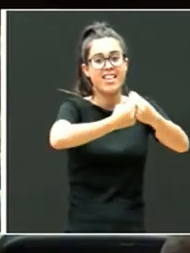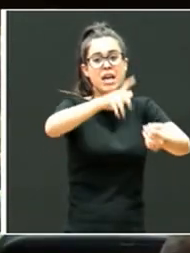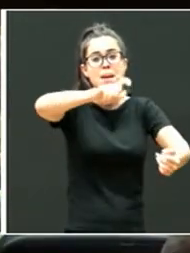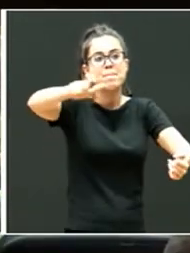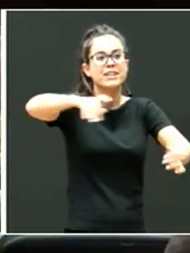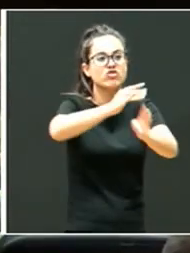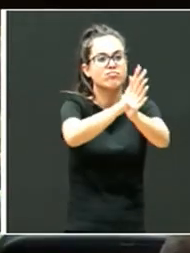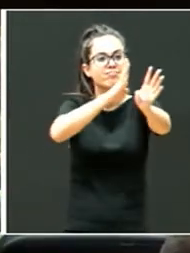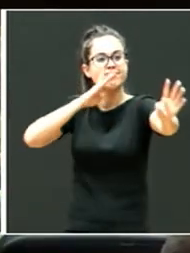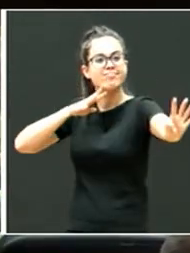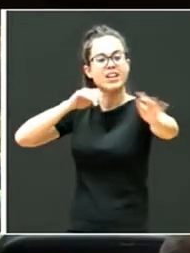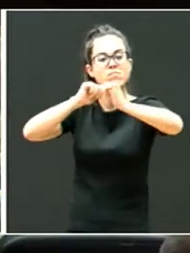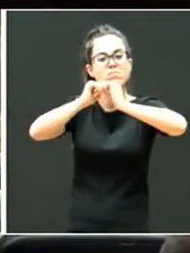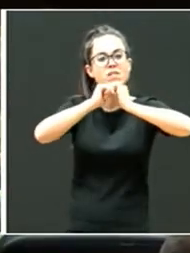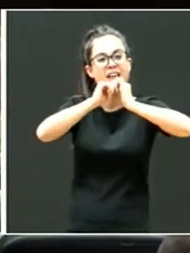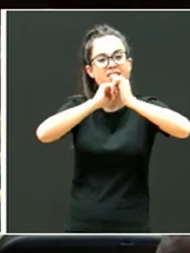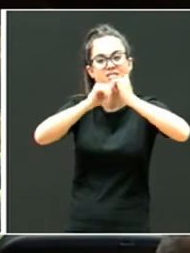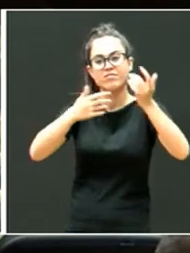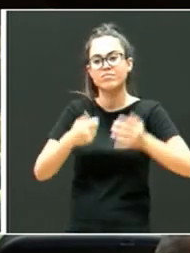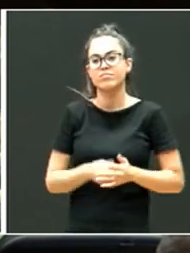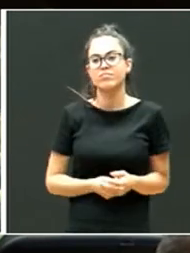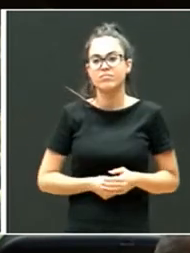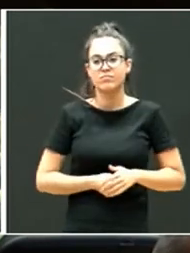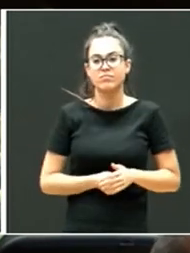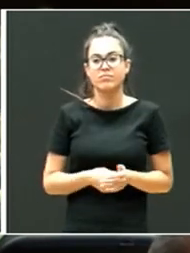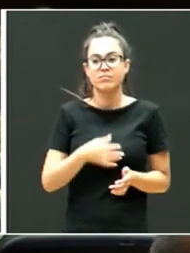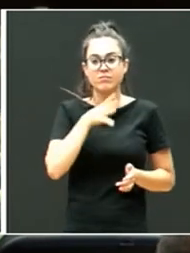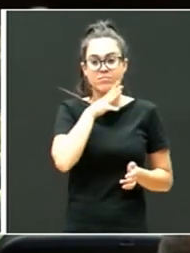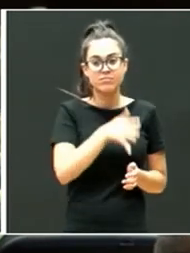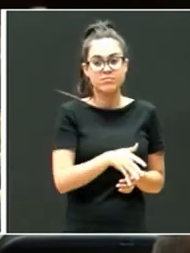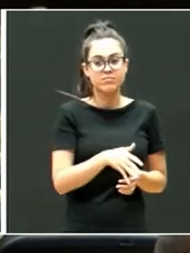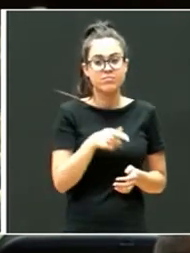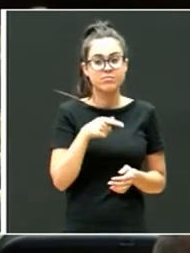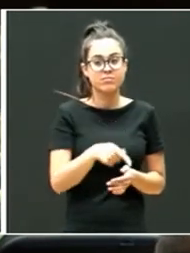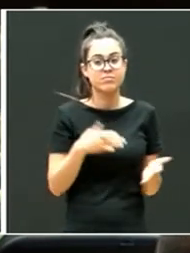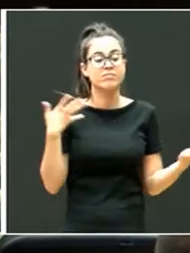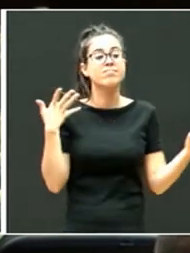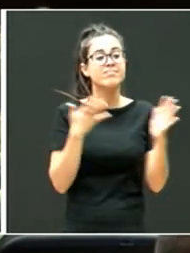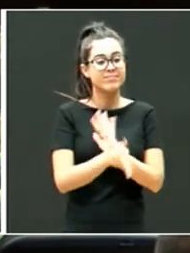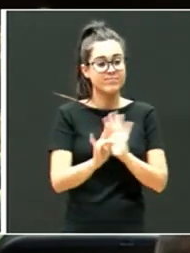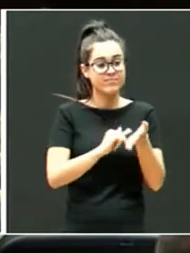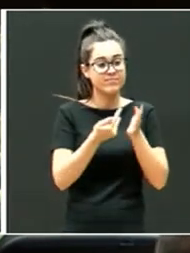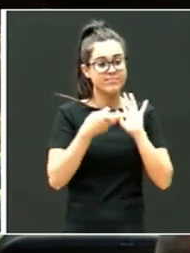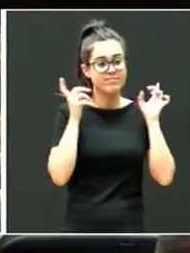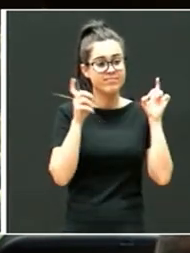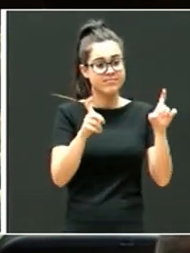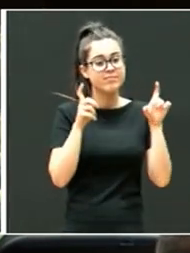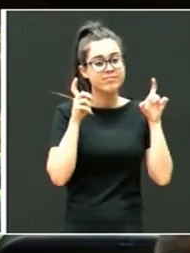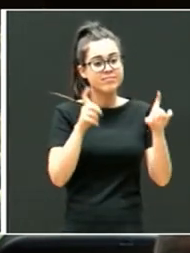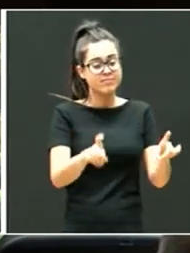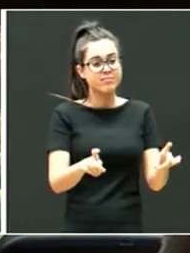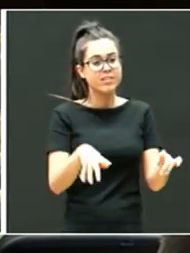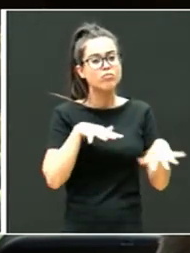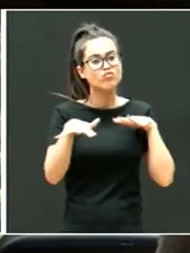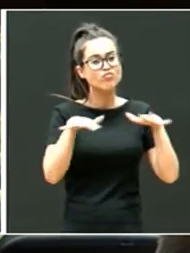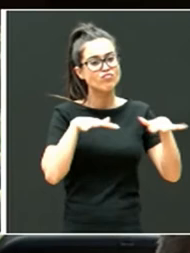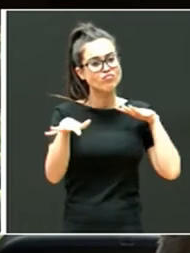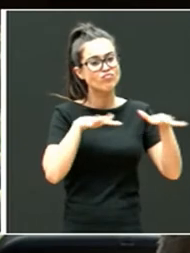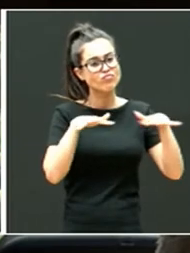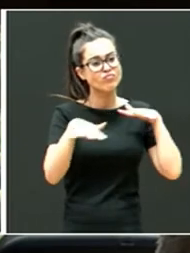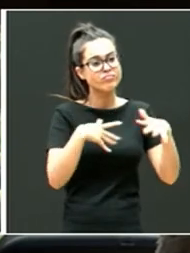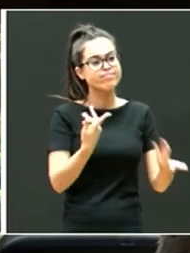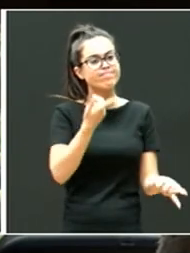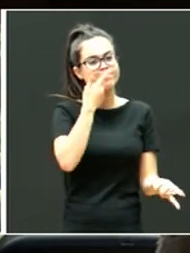esperando. Porque eso es que el sistema educativo se está moviendo. O sea, que la gente se quiere